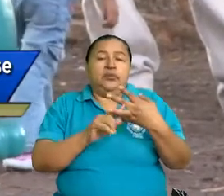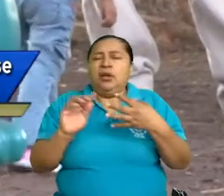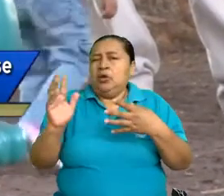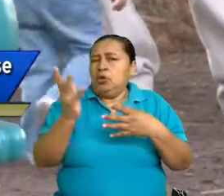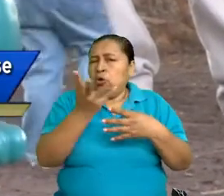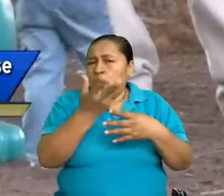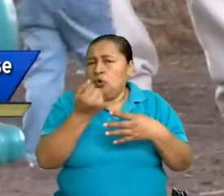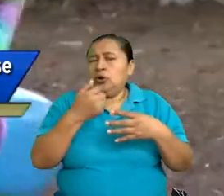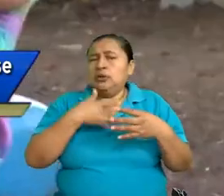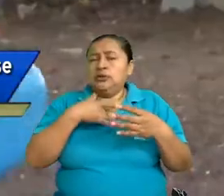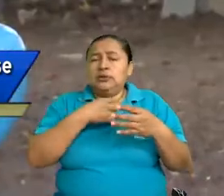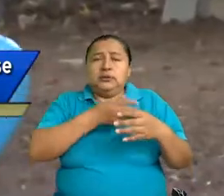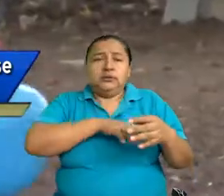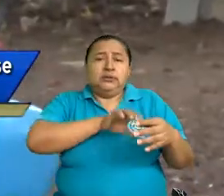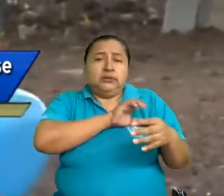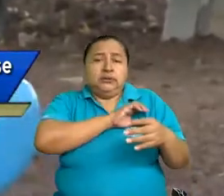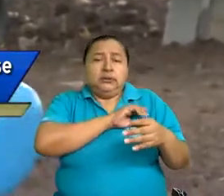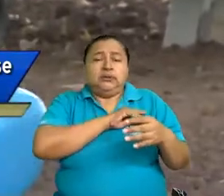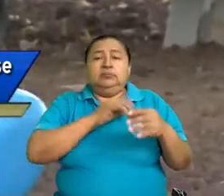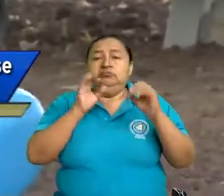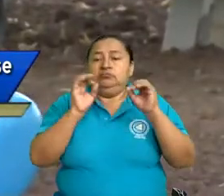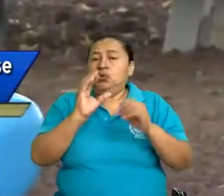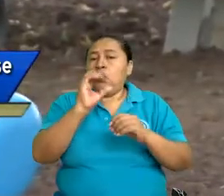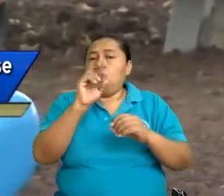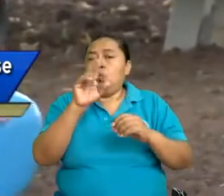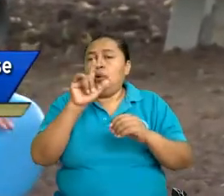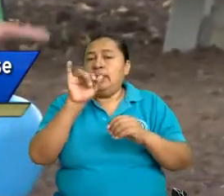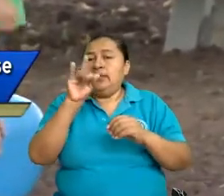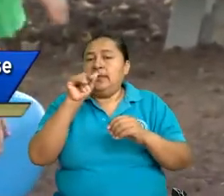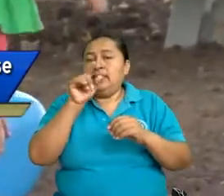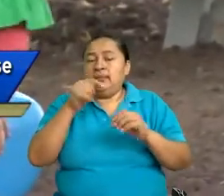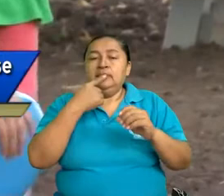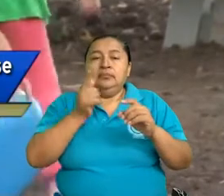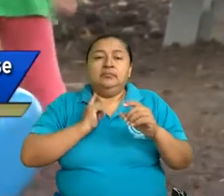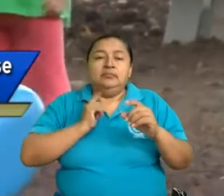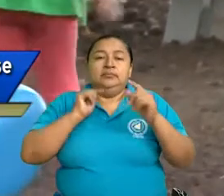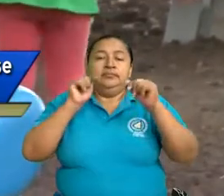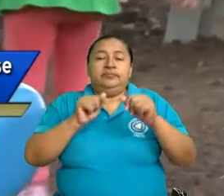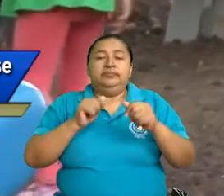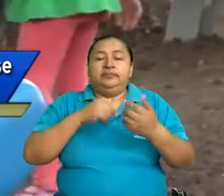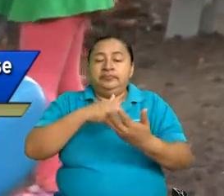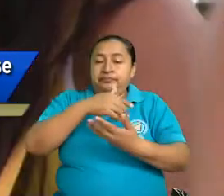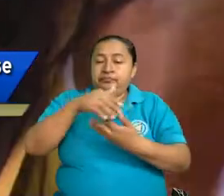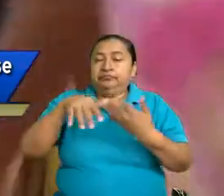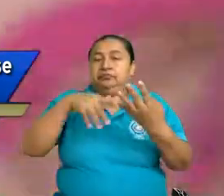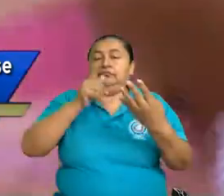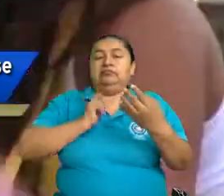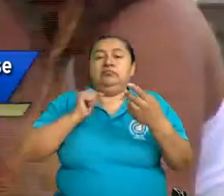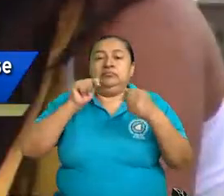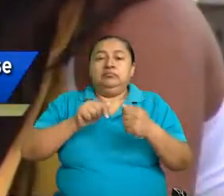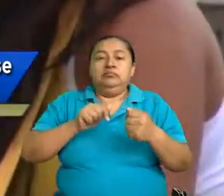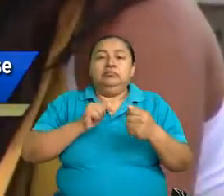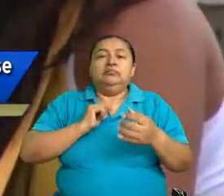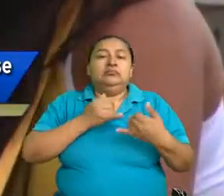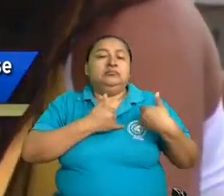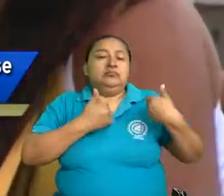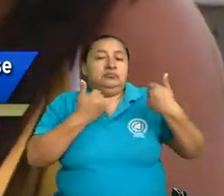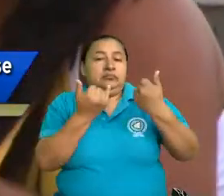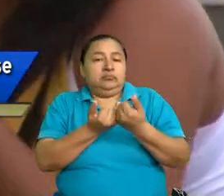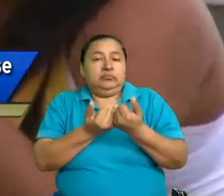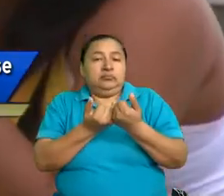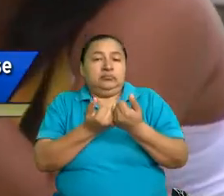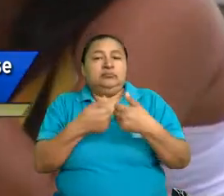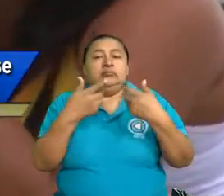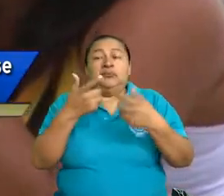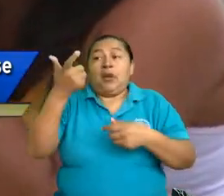todas las características, las cualidades alrededor de lo que es la institución de